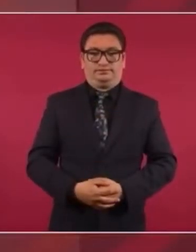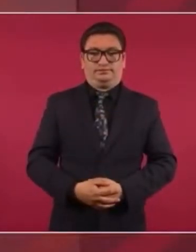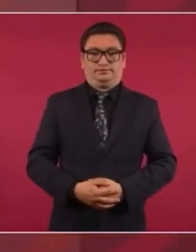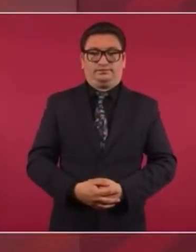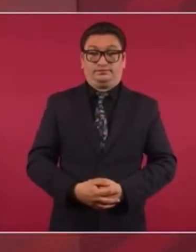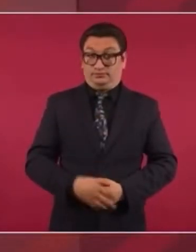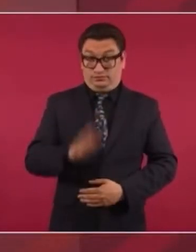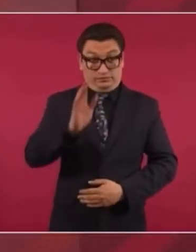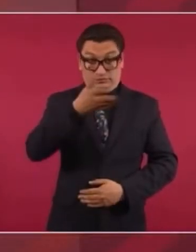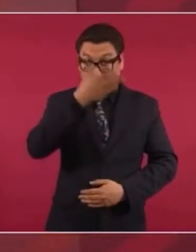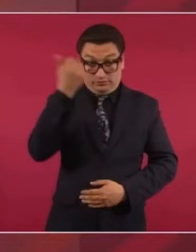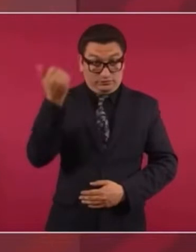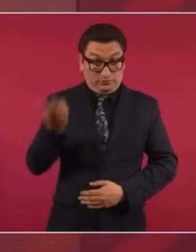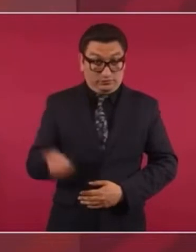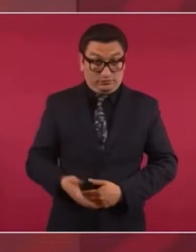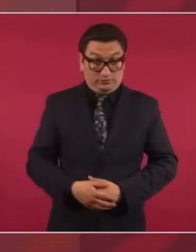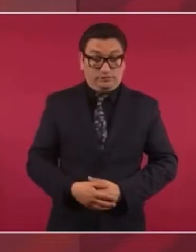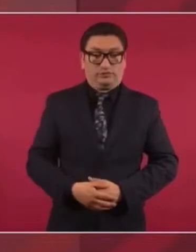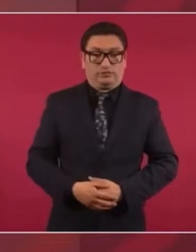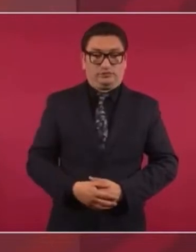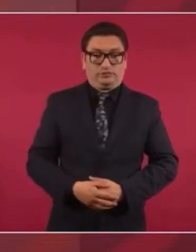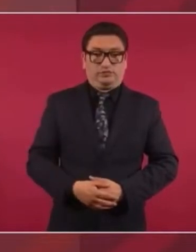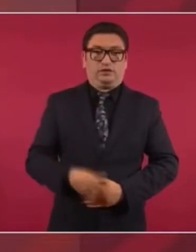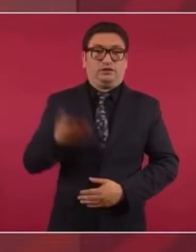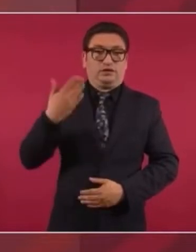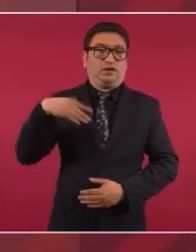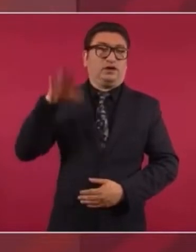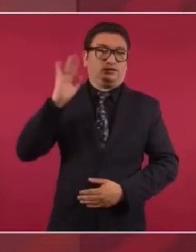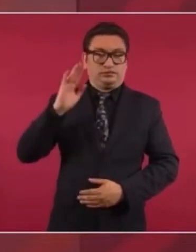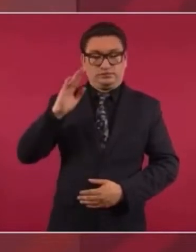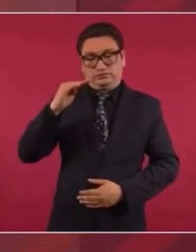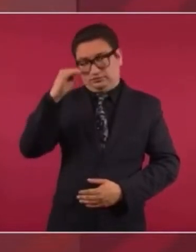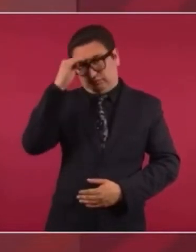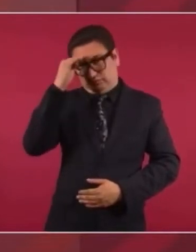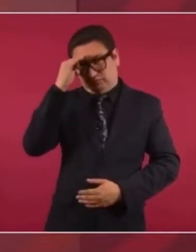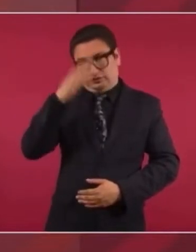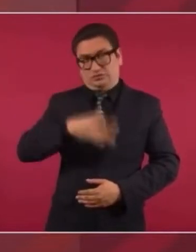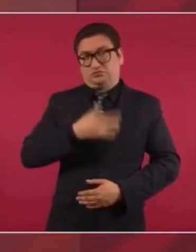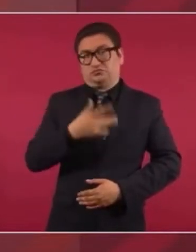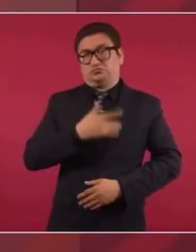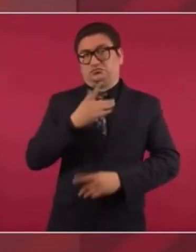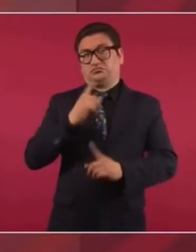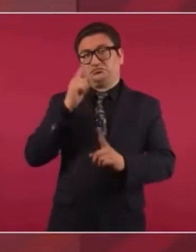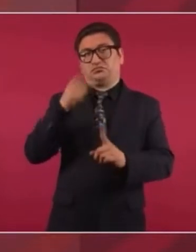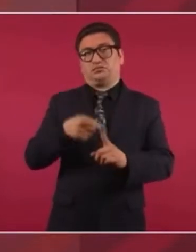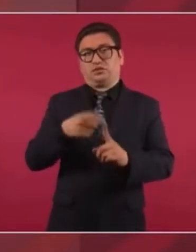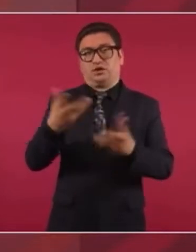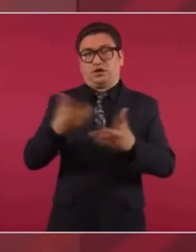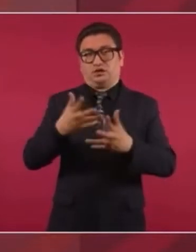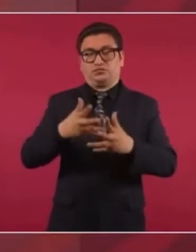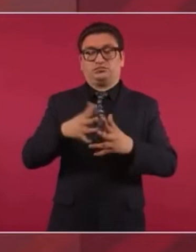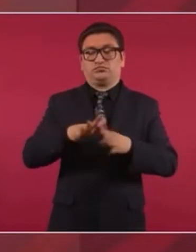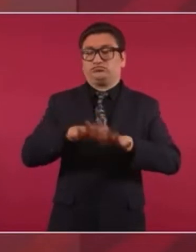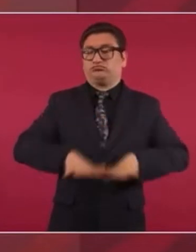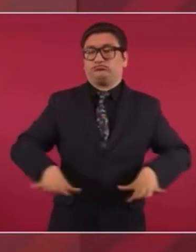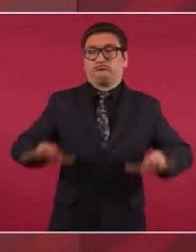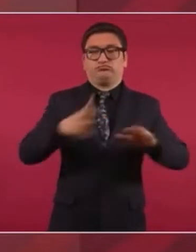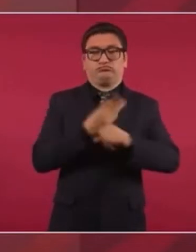¿No se sabe que tenían estimado hacer un aeropuerto